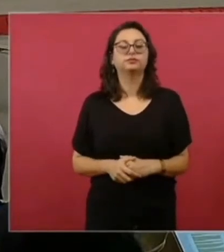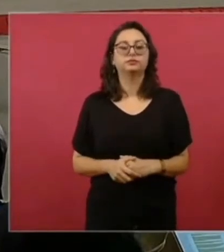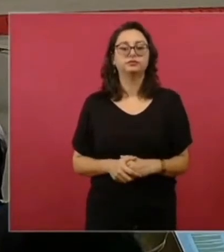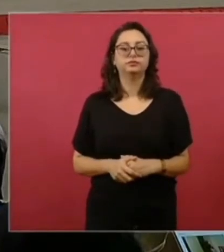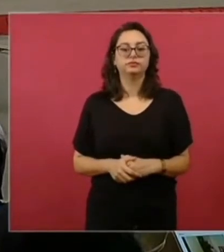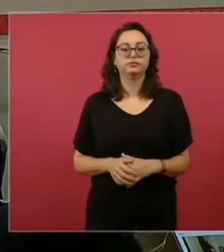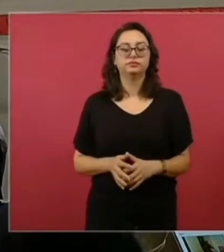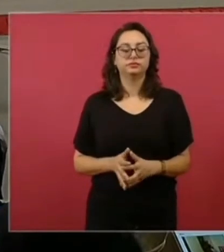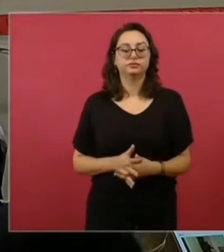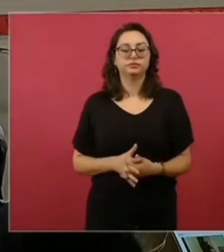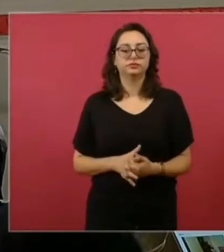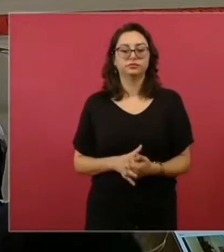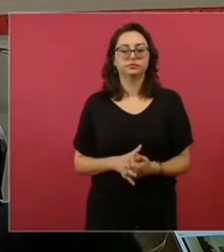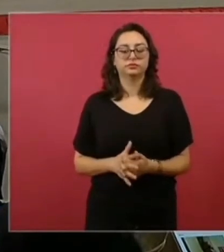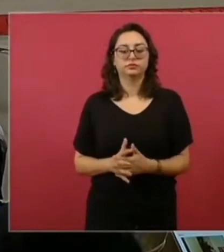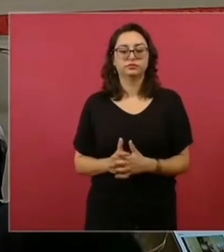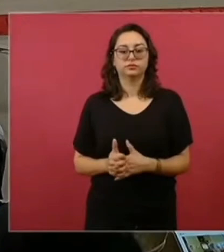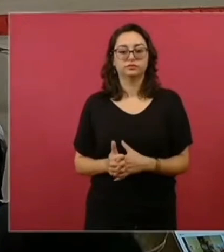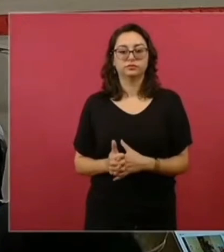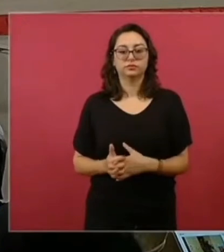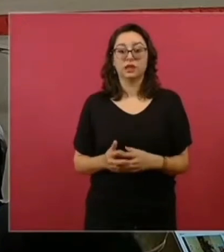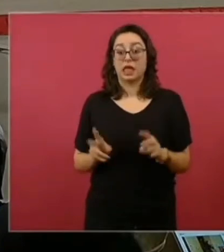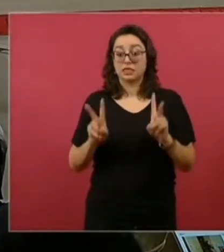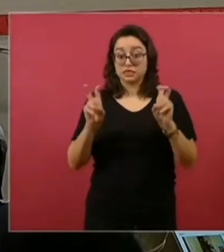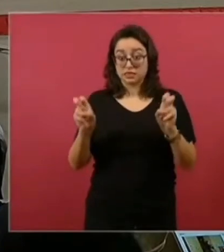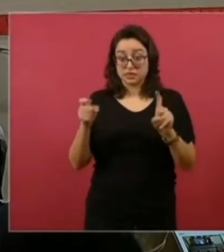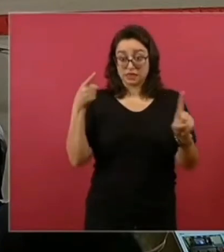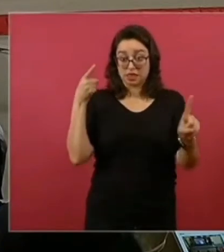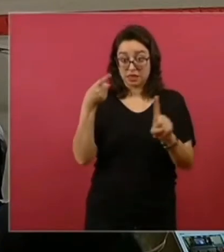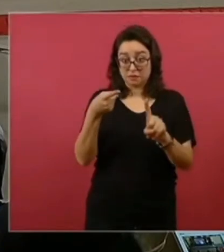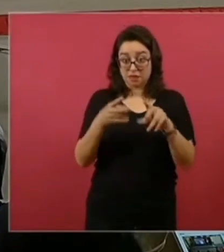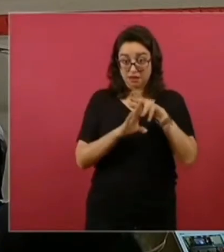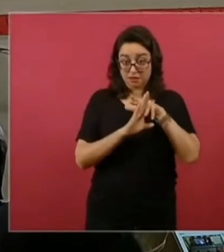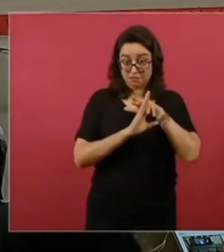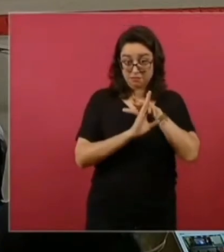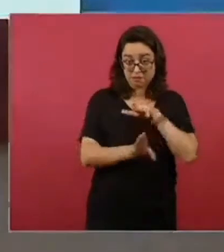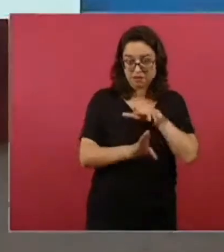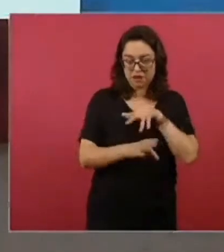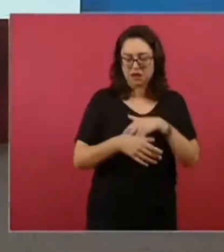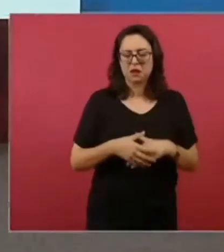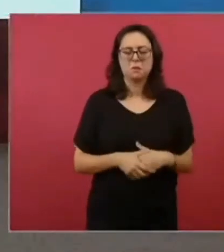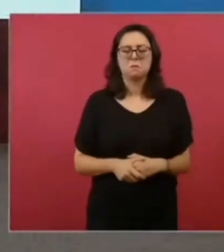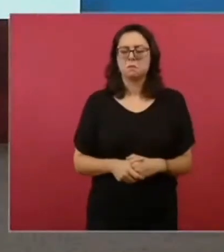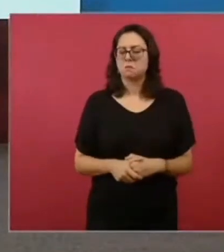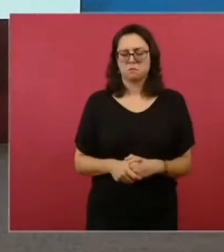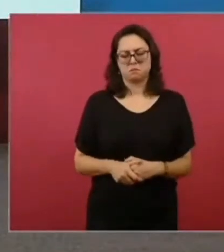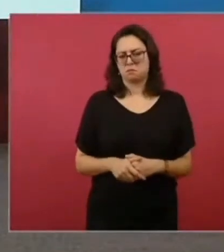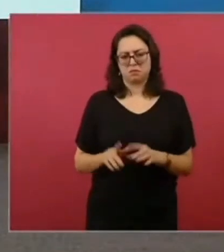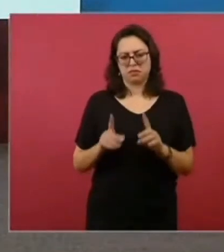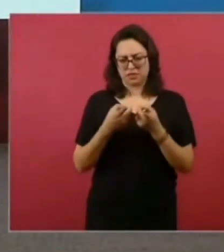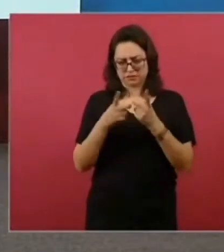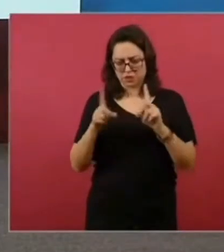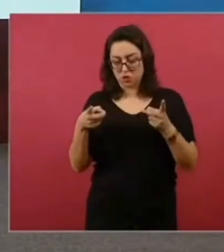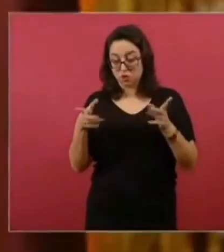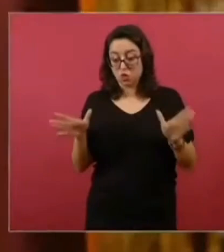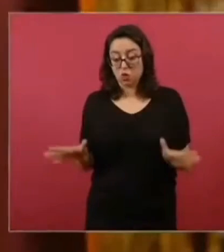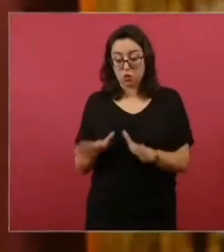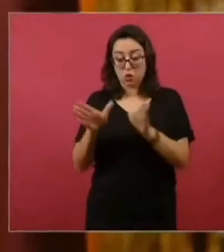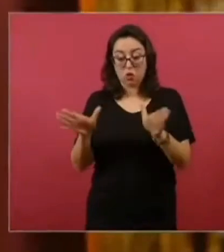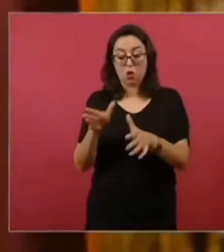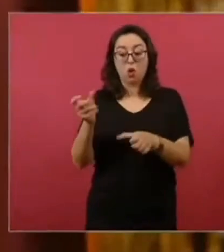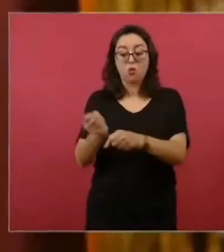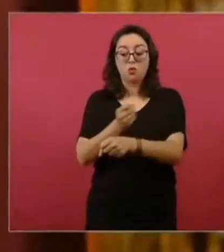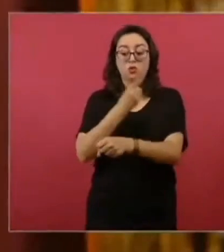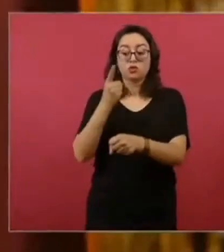son, aunque no son programas de migración, siempre va a haber una relación directa. Cada vez que haya más desarrollo y más